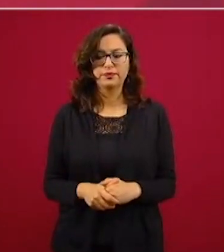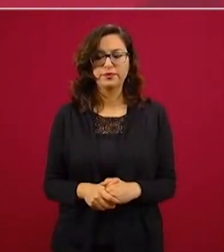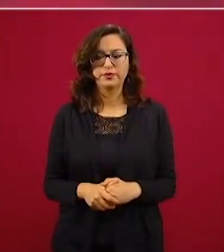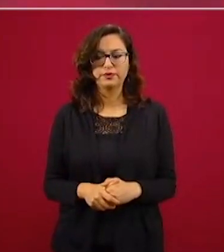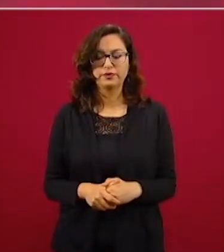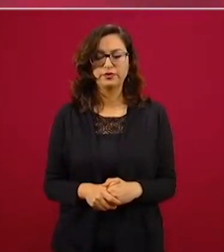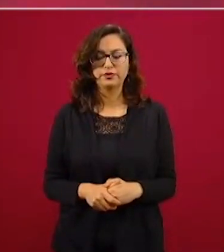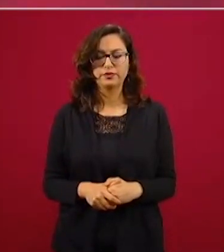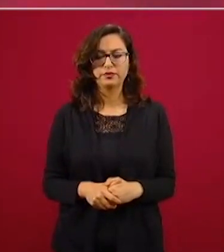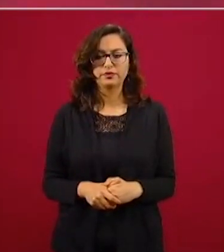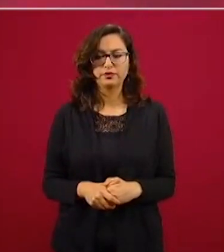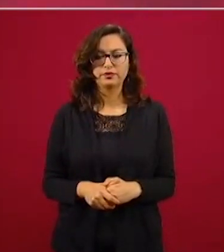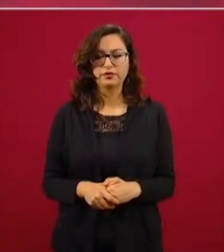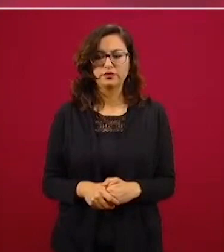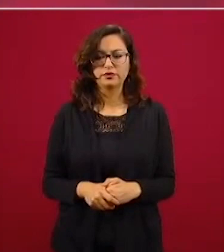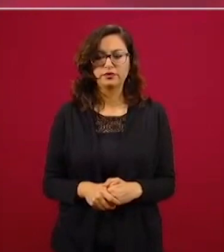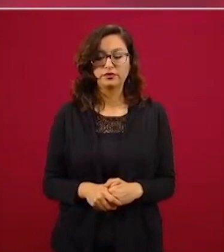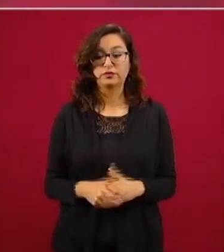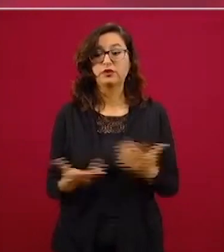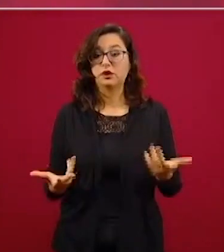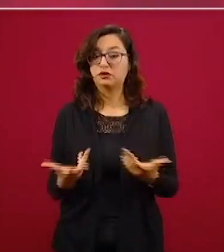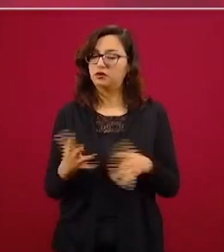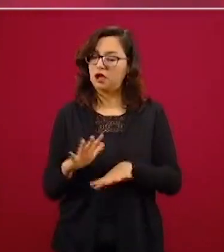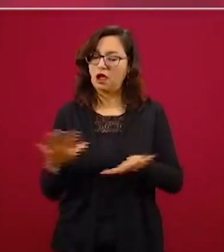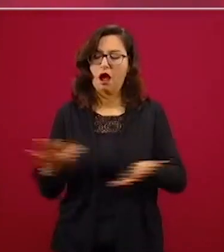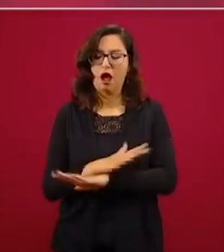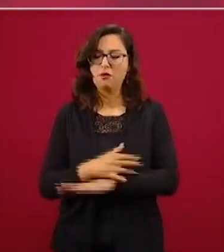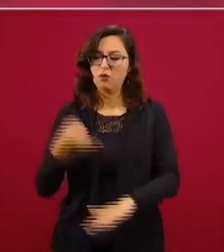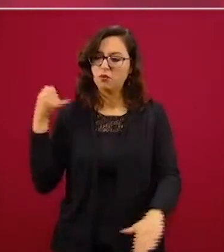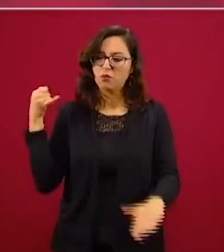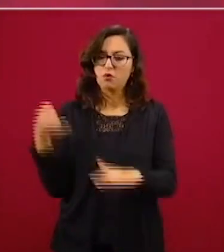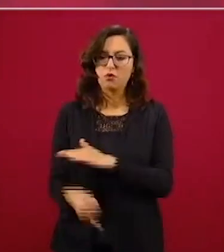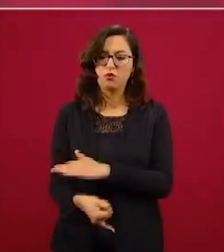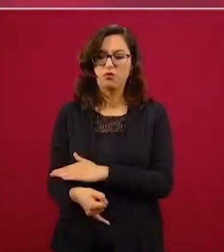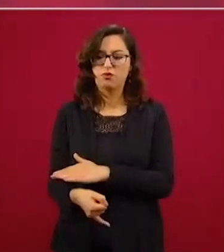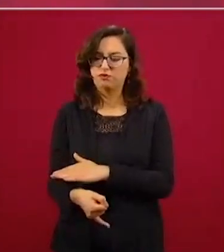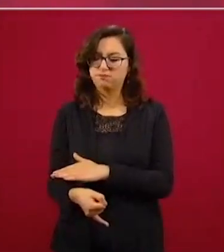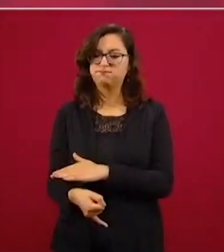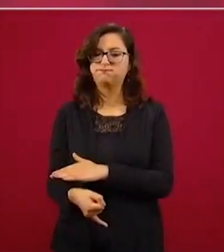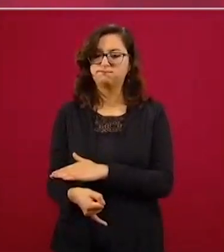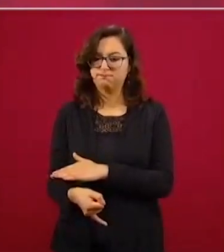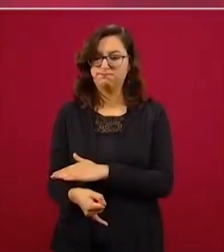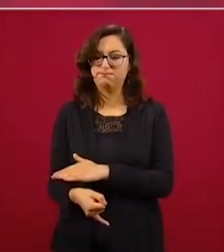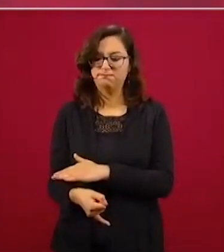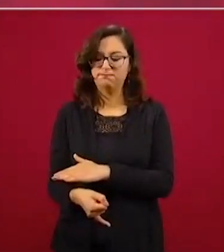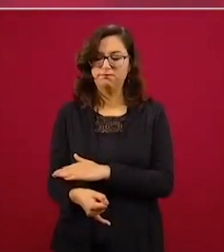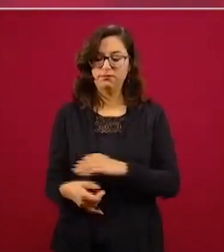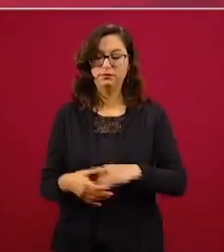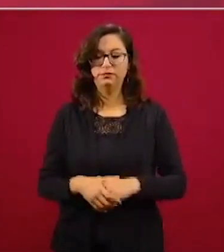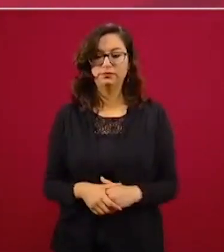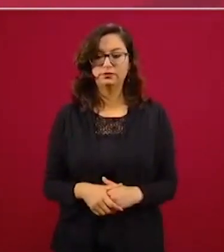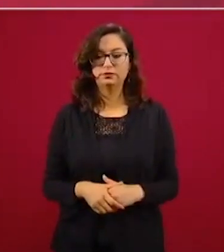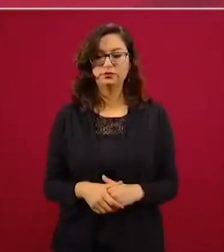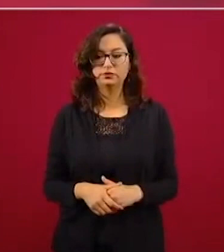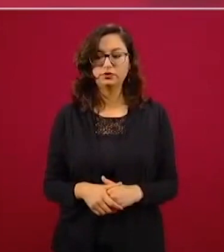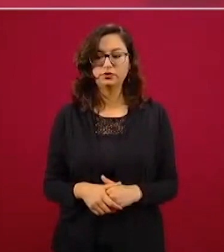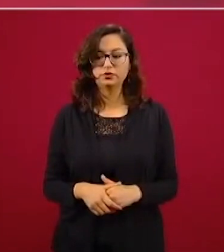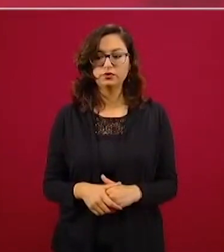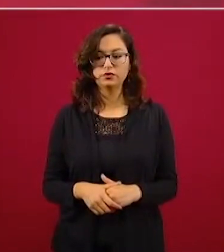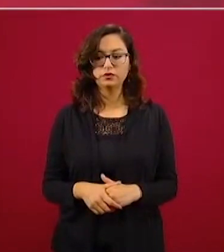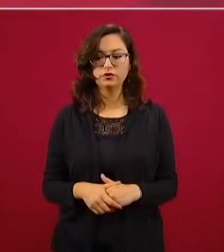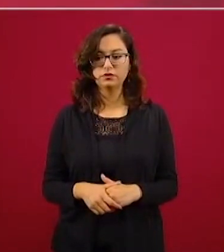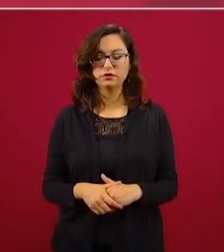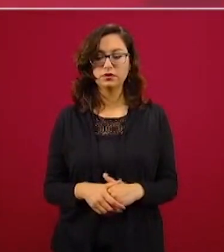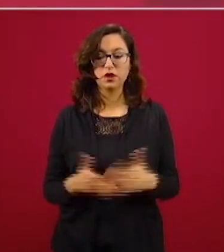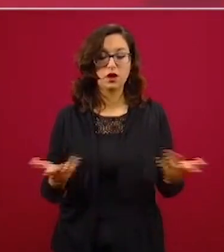un cambio de raíz, se rompe la inercia de los